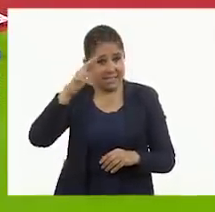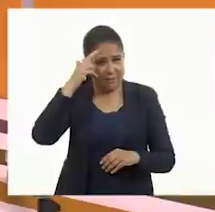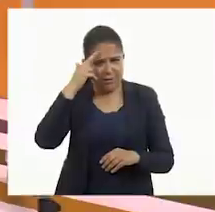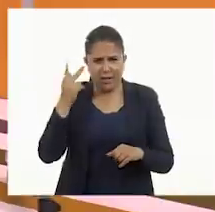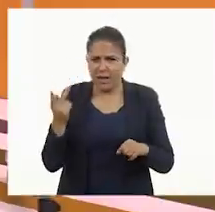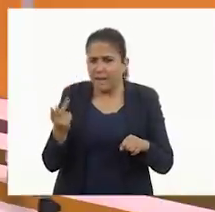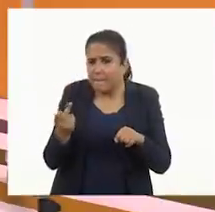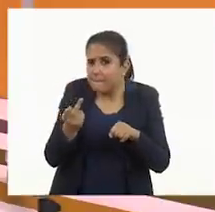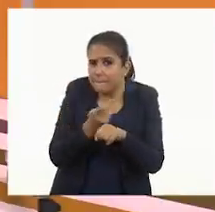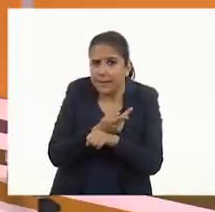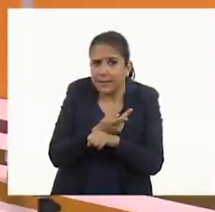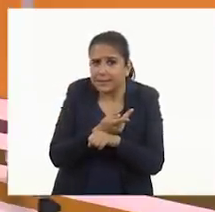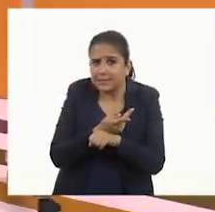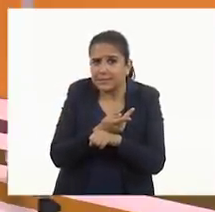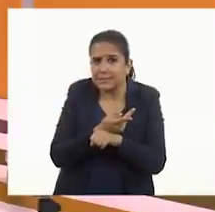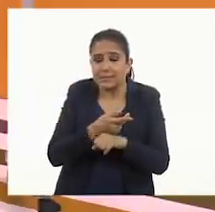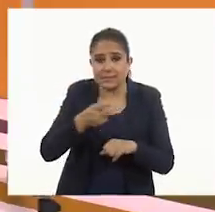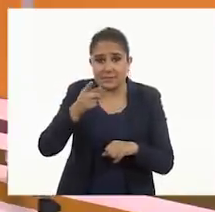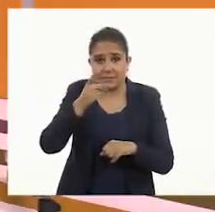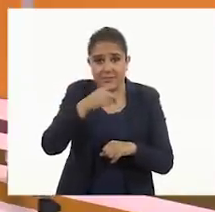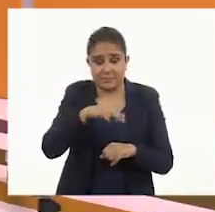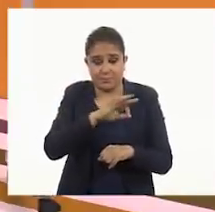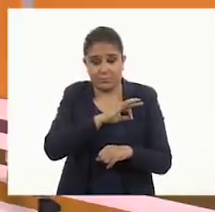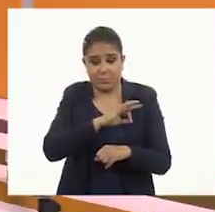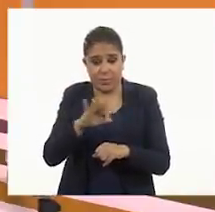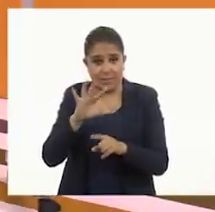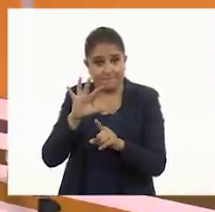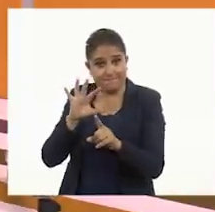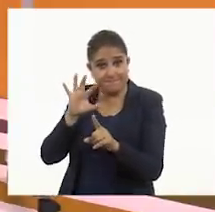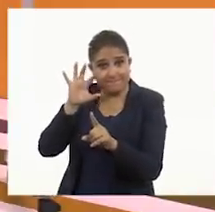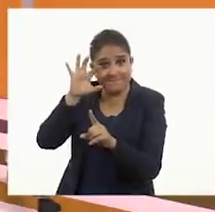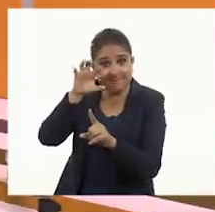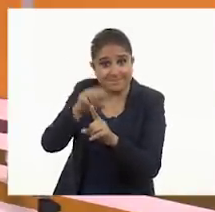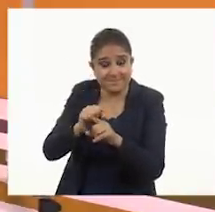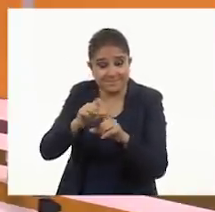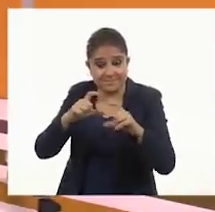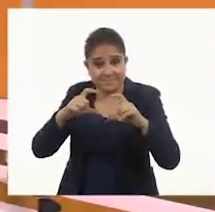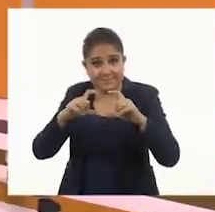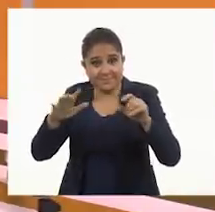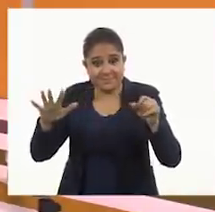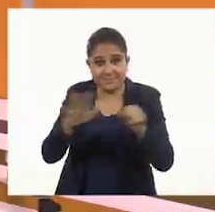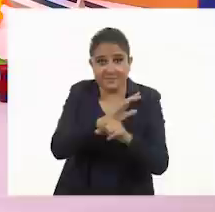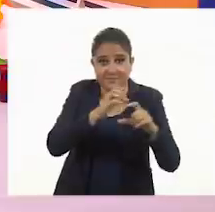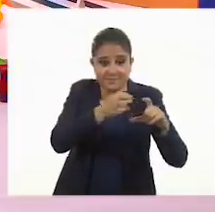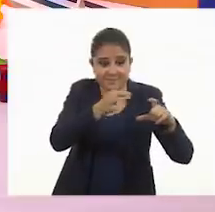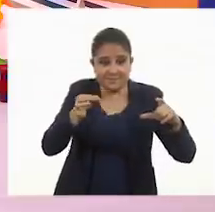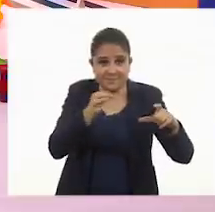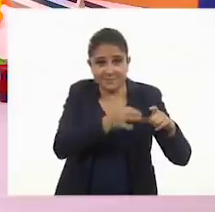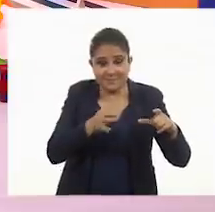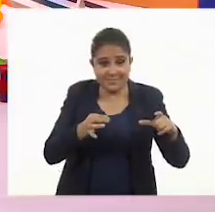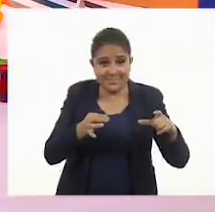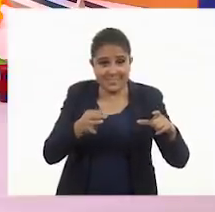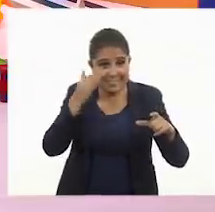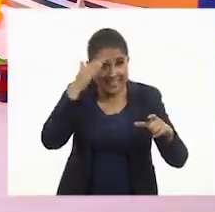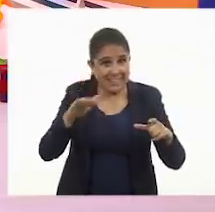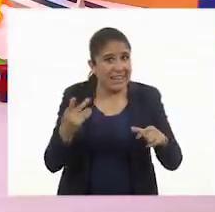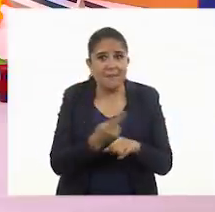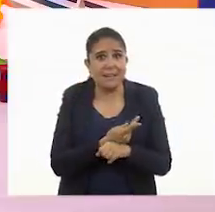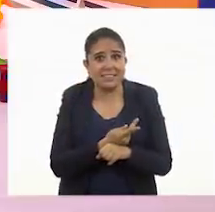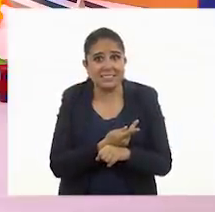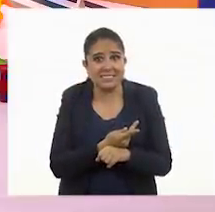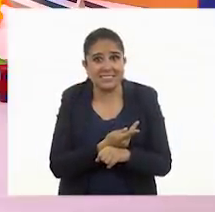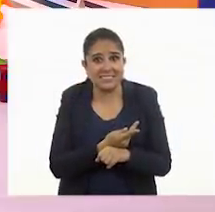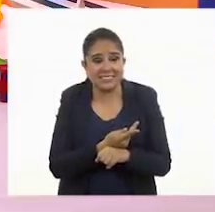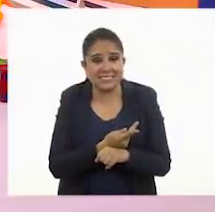pasaba si se lograba completar un tablero? ¿Lo sabes? ¿Qué pasaba?